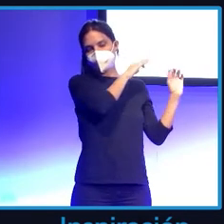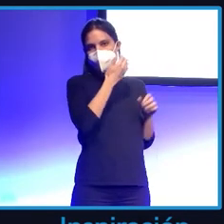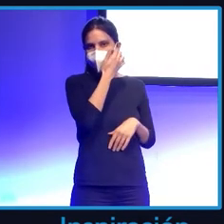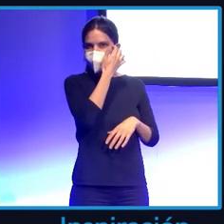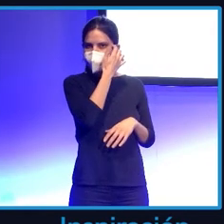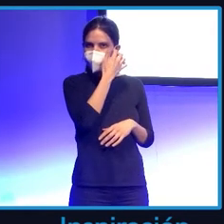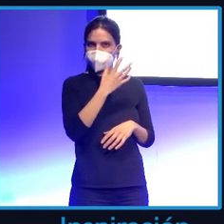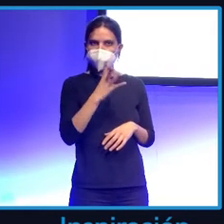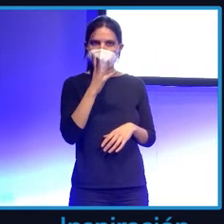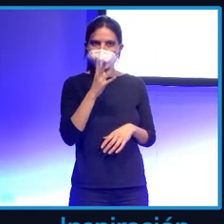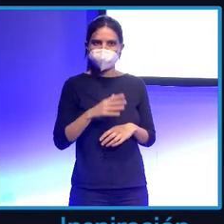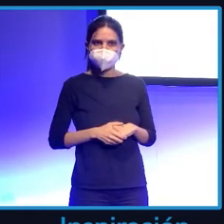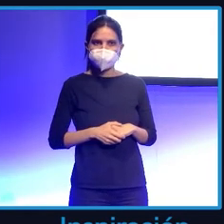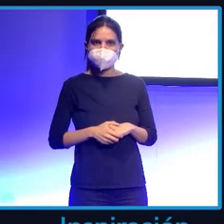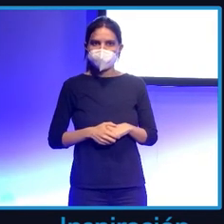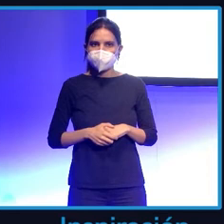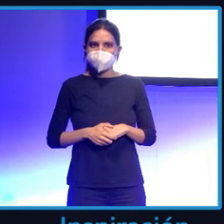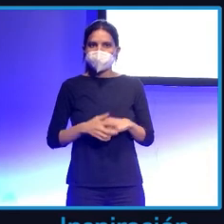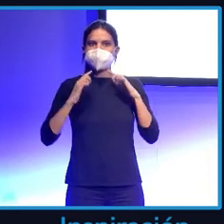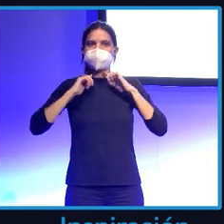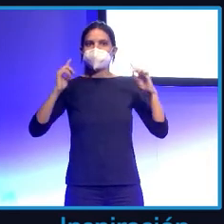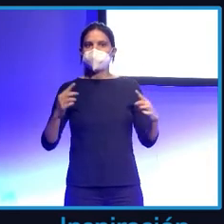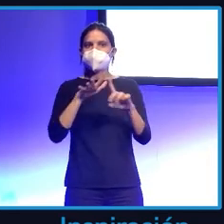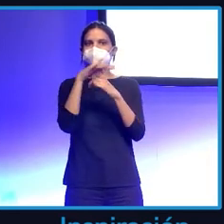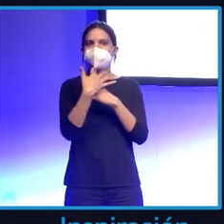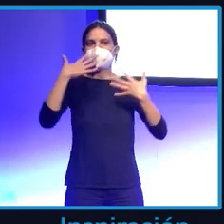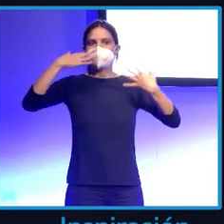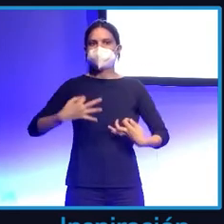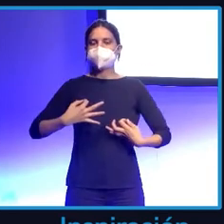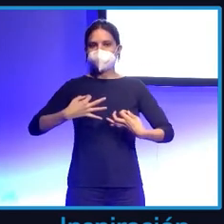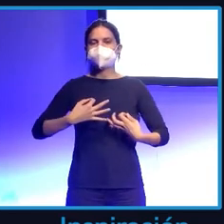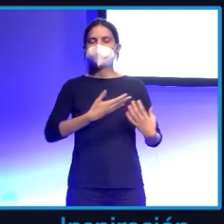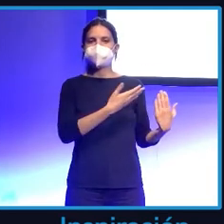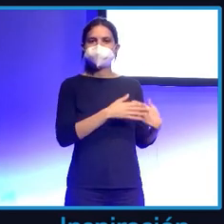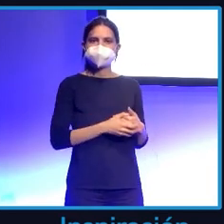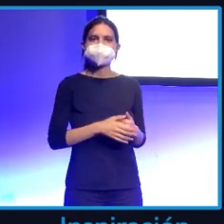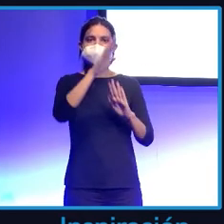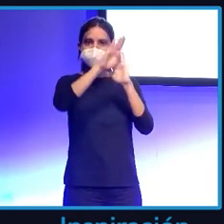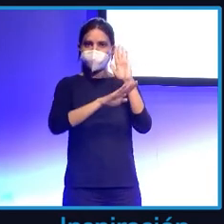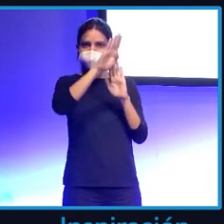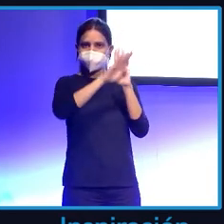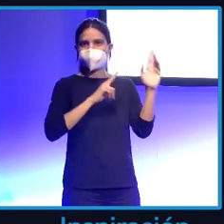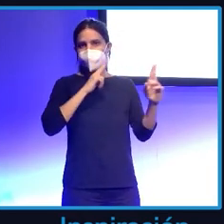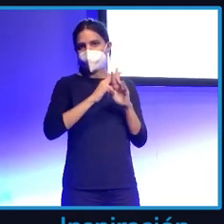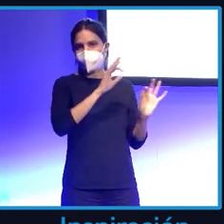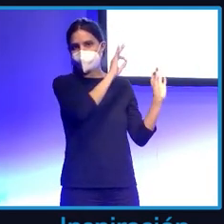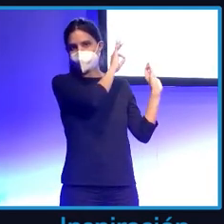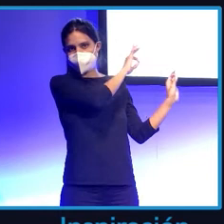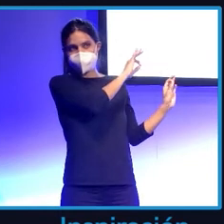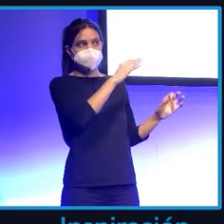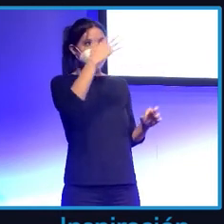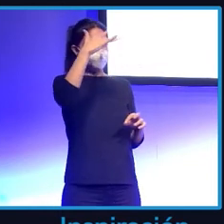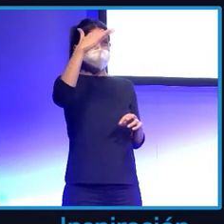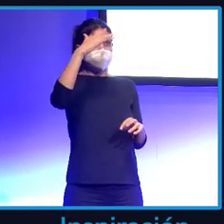enseñar casos reales con una aplicación que hemos desarrollado que se llama DanteKate Telegram Bot. El tema que me imagino que todos